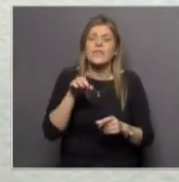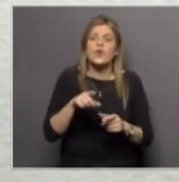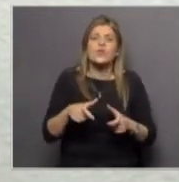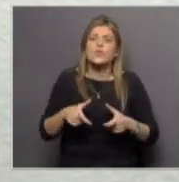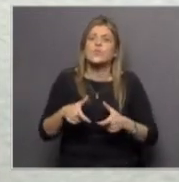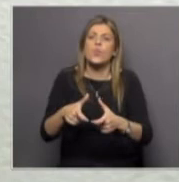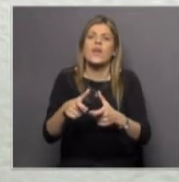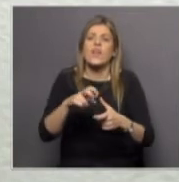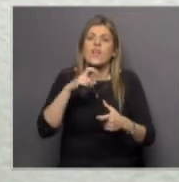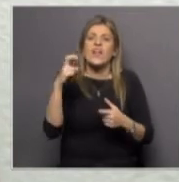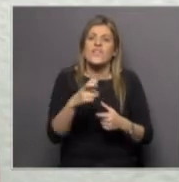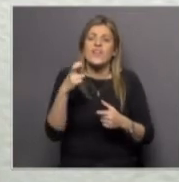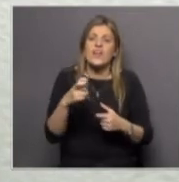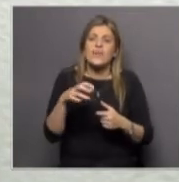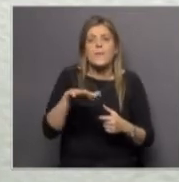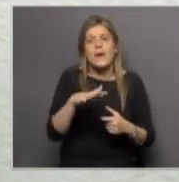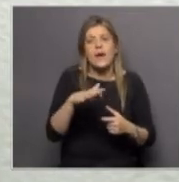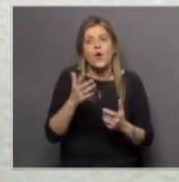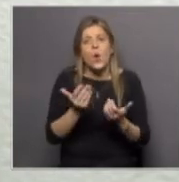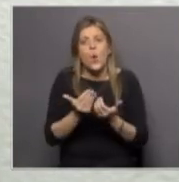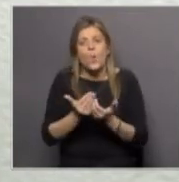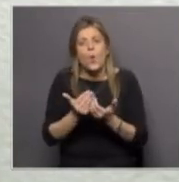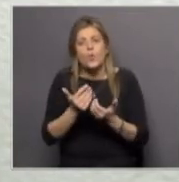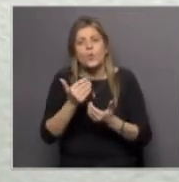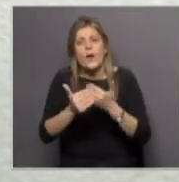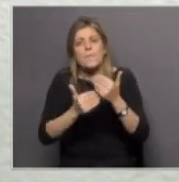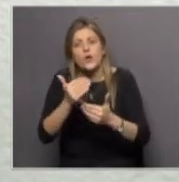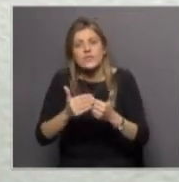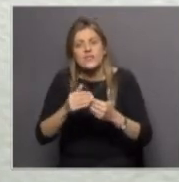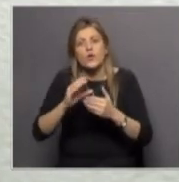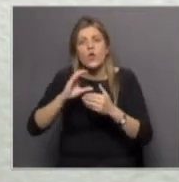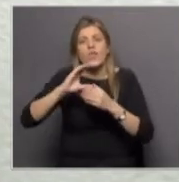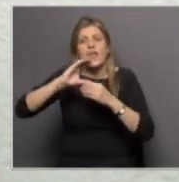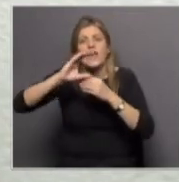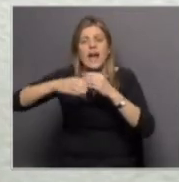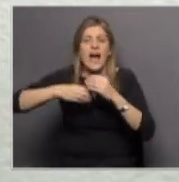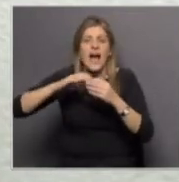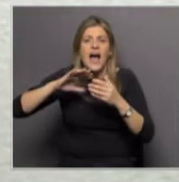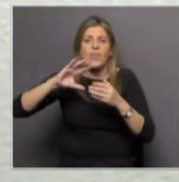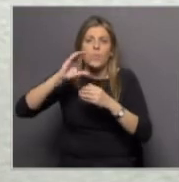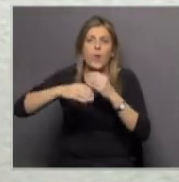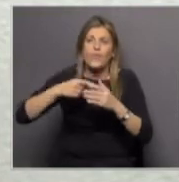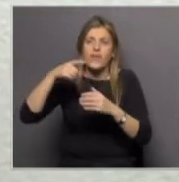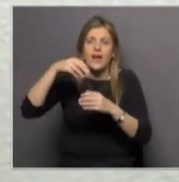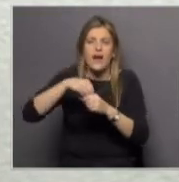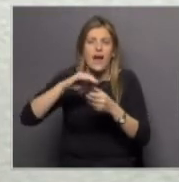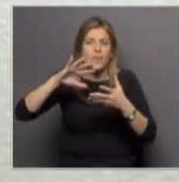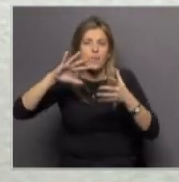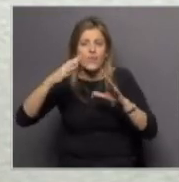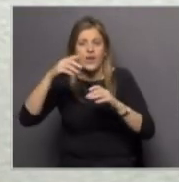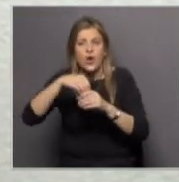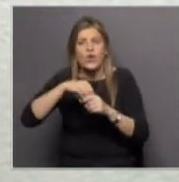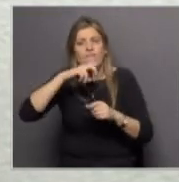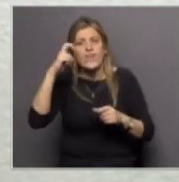túnel del viento es el estudio de los procesos que ocurren en la atmósfera en relación al viento utilizando una técnica